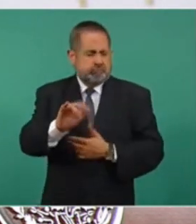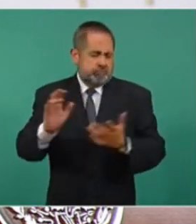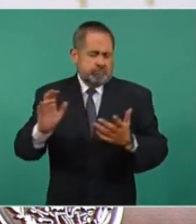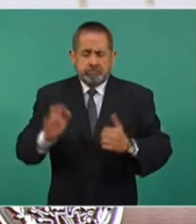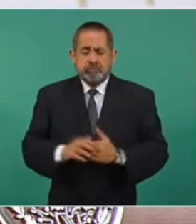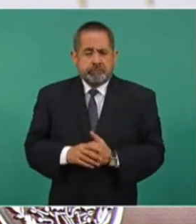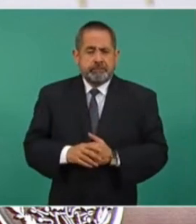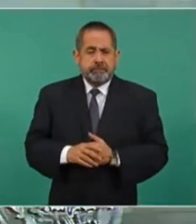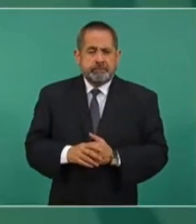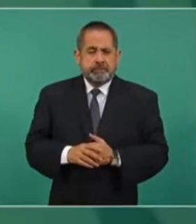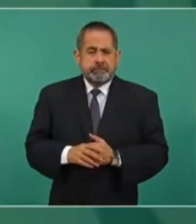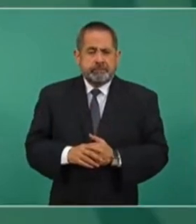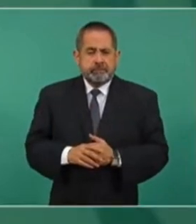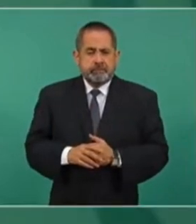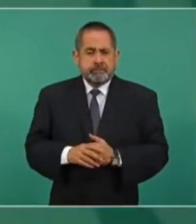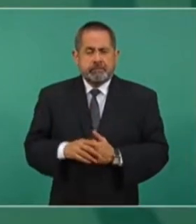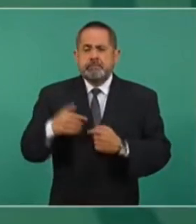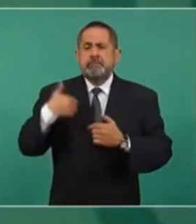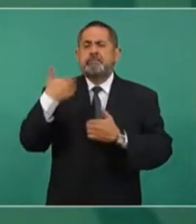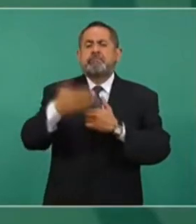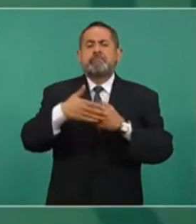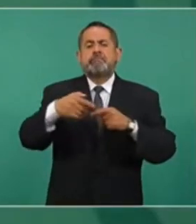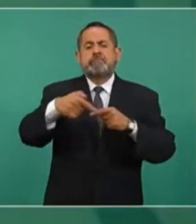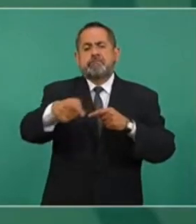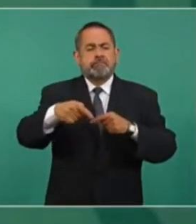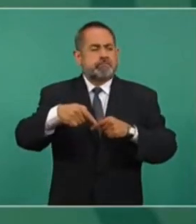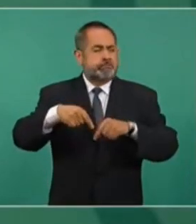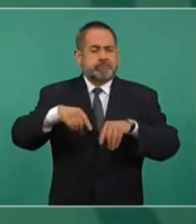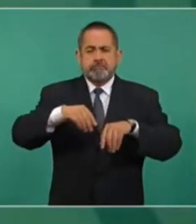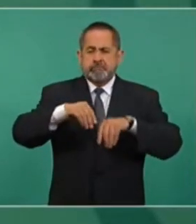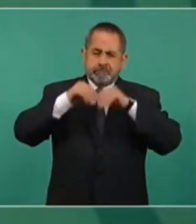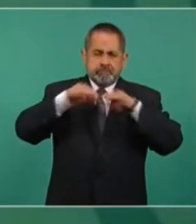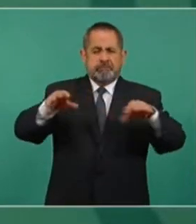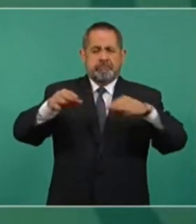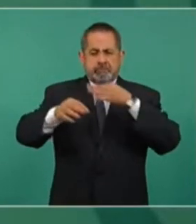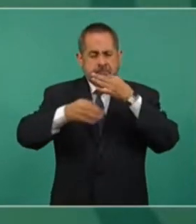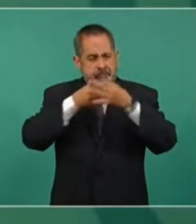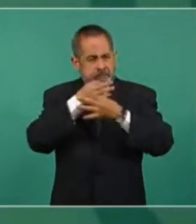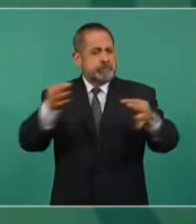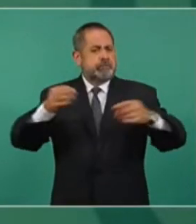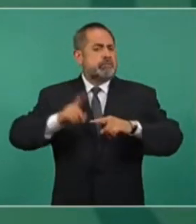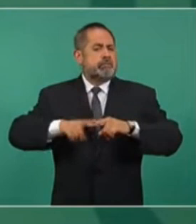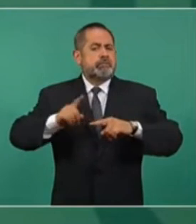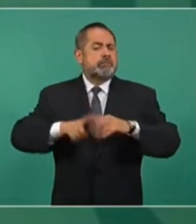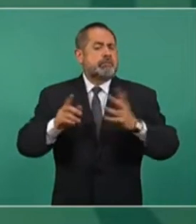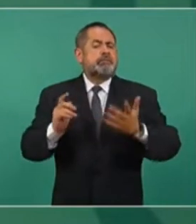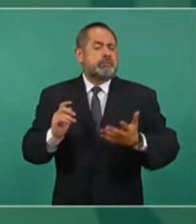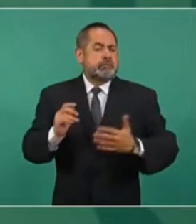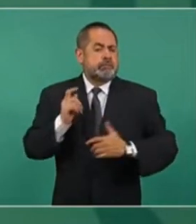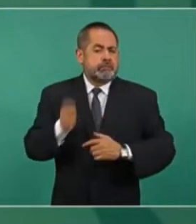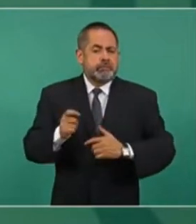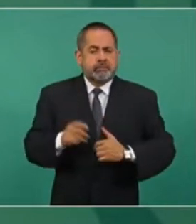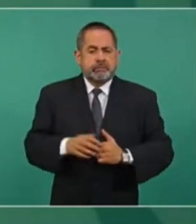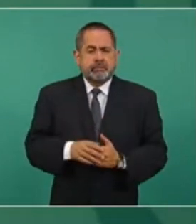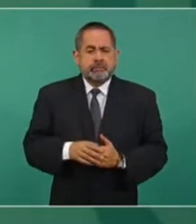En unos días más voy a dar a conocer que van a